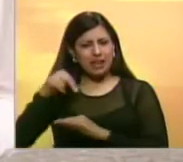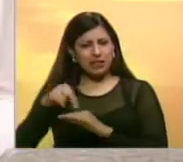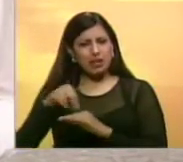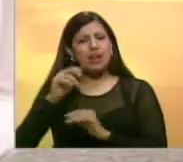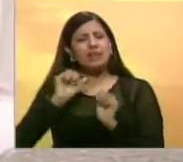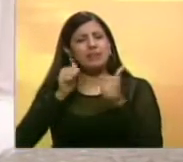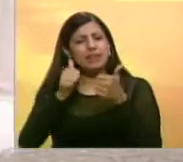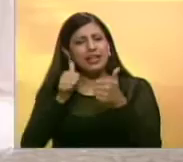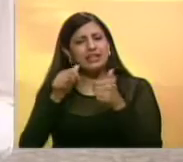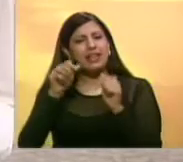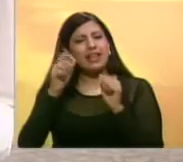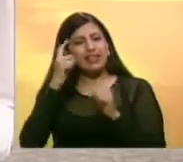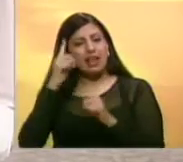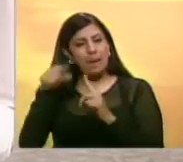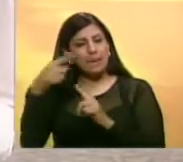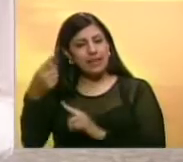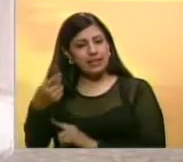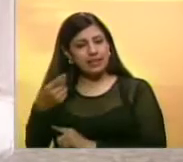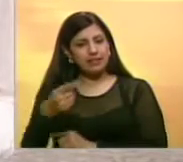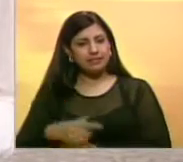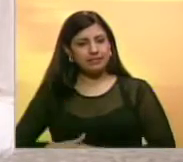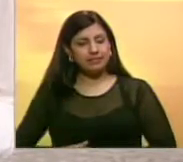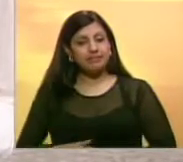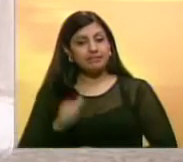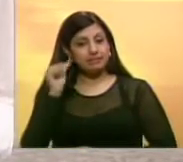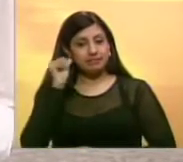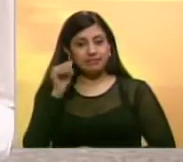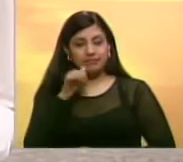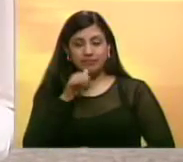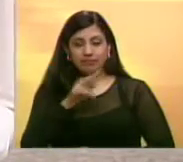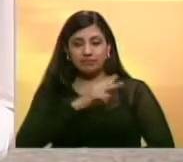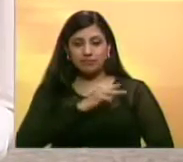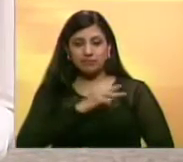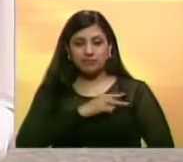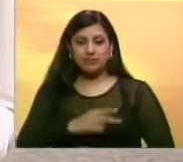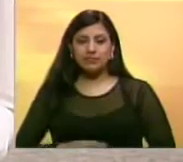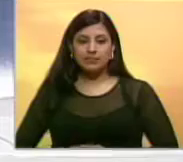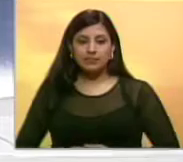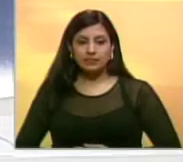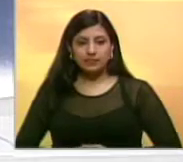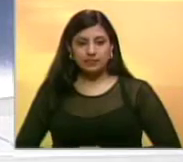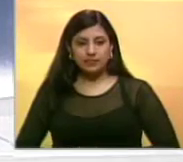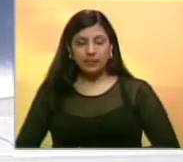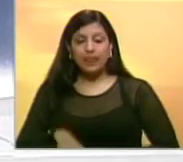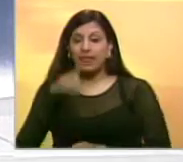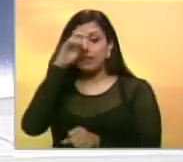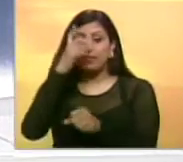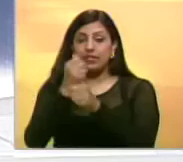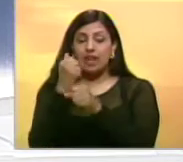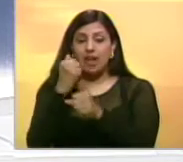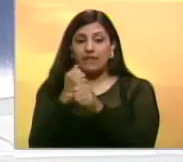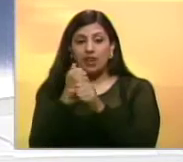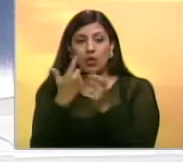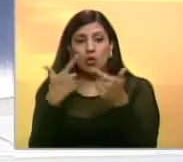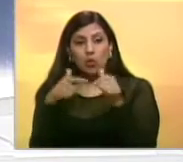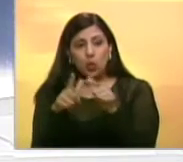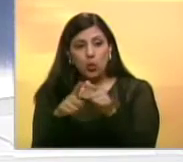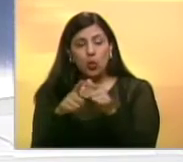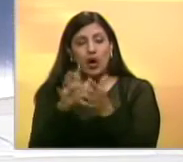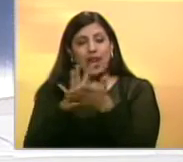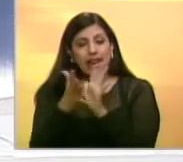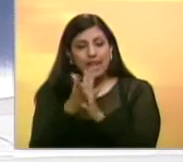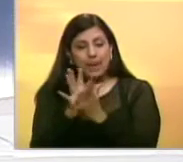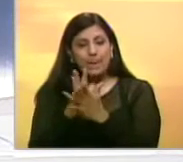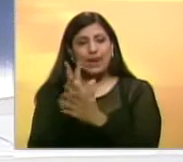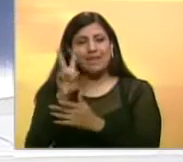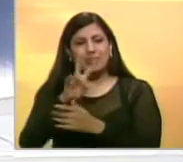que será instalada el día de mañana. Diana Martínez, Noticiero Benevisión. Trabajadores de Pronútricos, ProArepa,